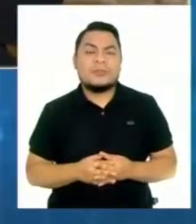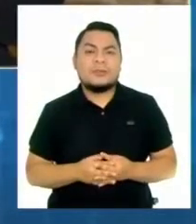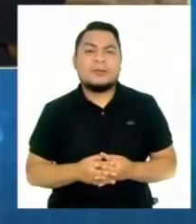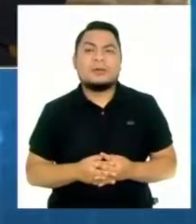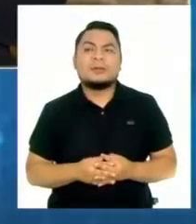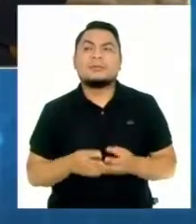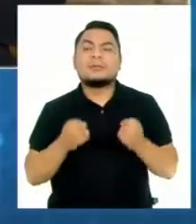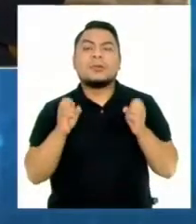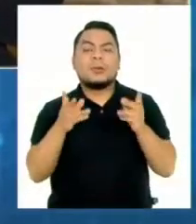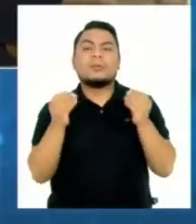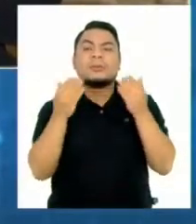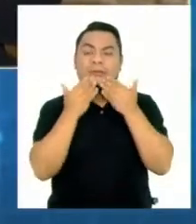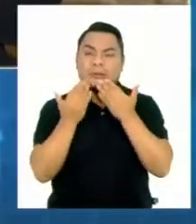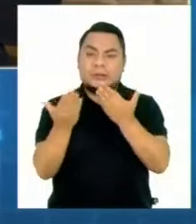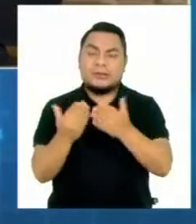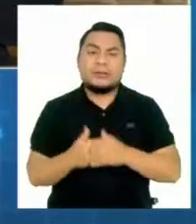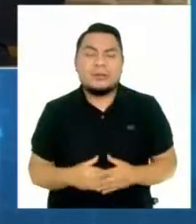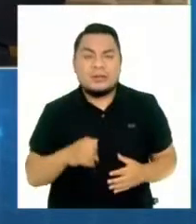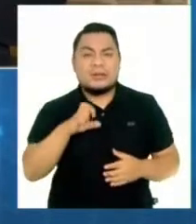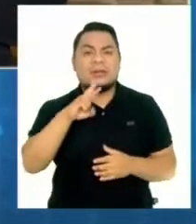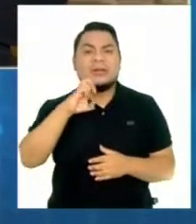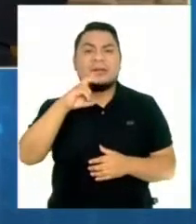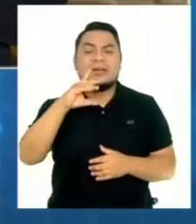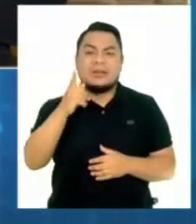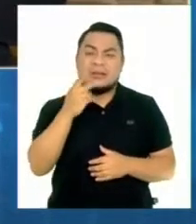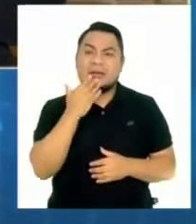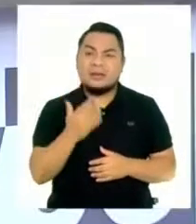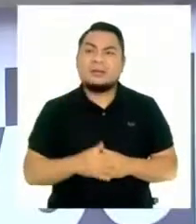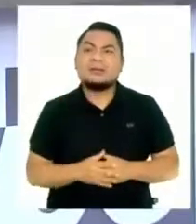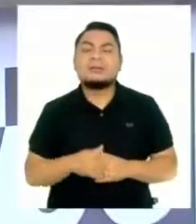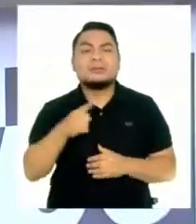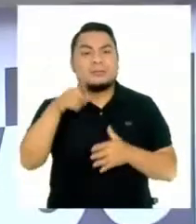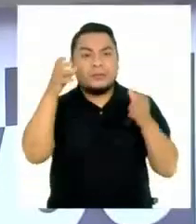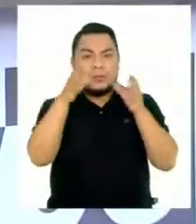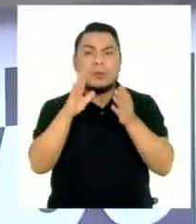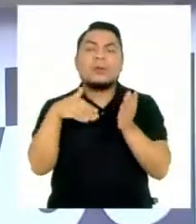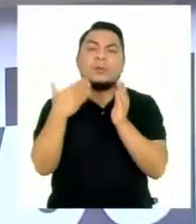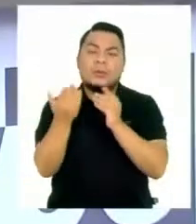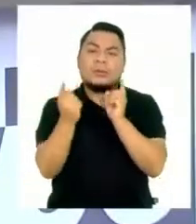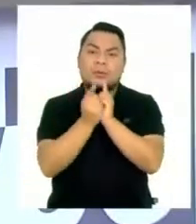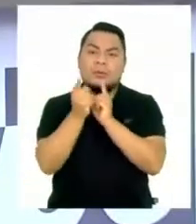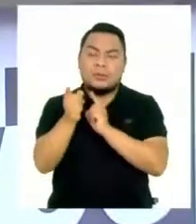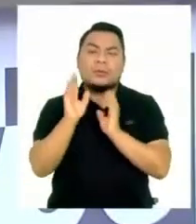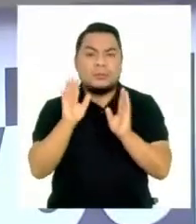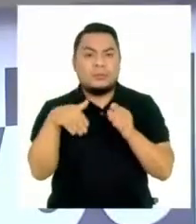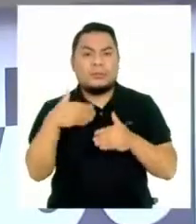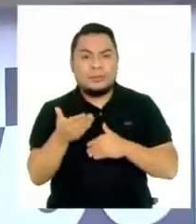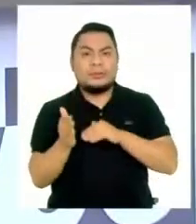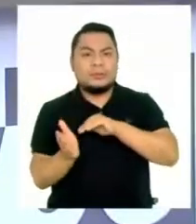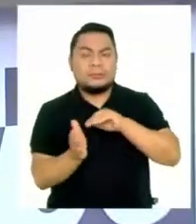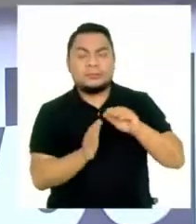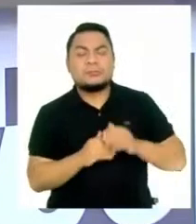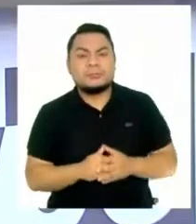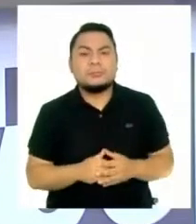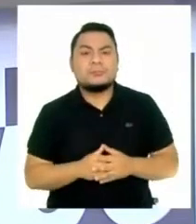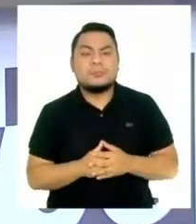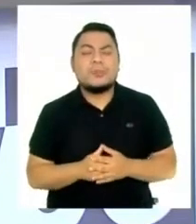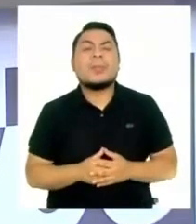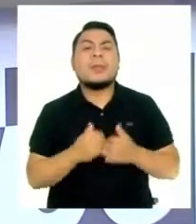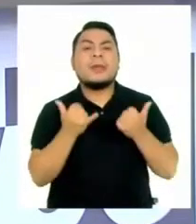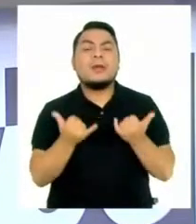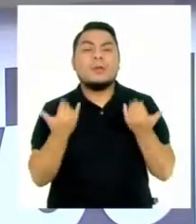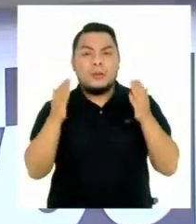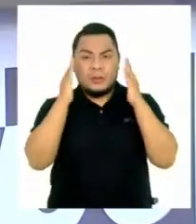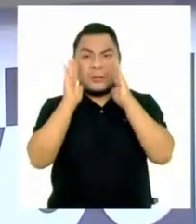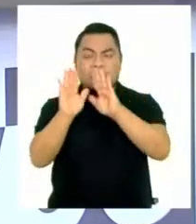Muy bien, muchas gracias a Erick Guerrero, informaciones del Congreso, estaremos con él si es que así lo habilita la información, ¿no? Por supuesto. Bueno,